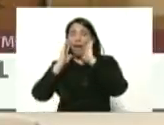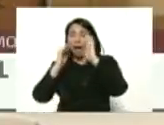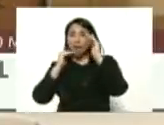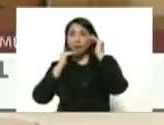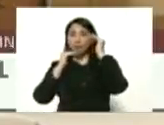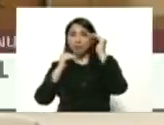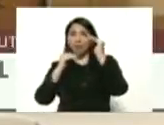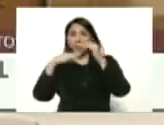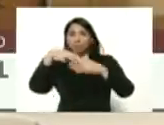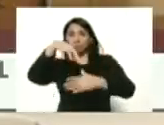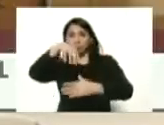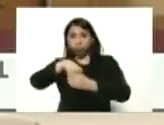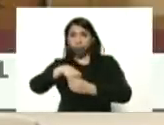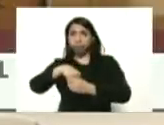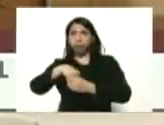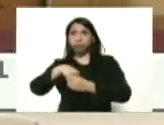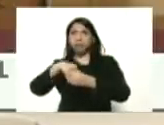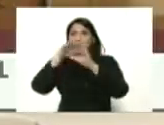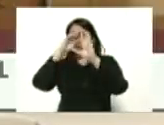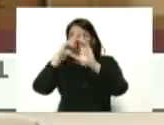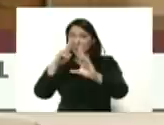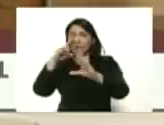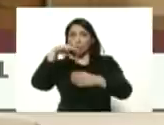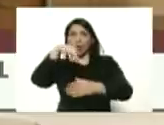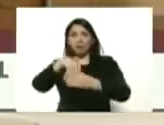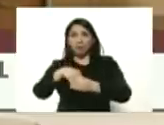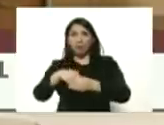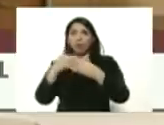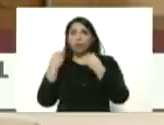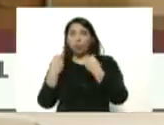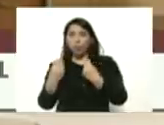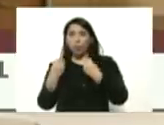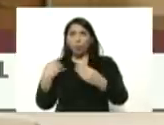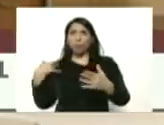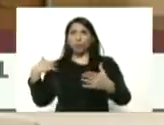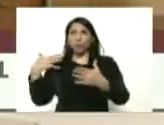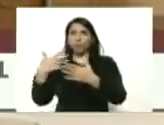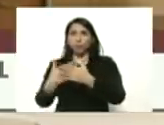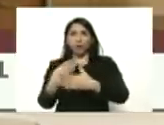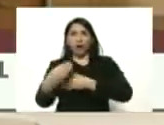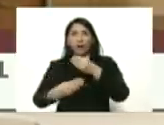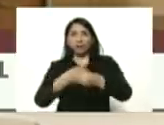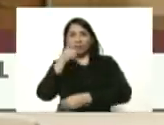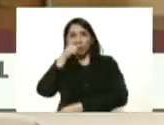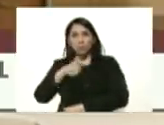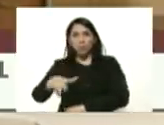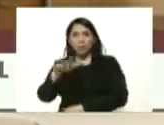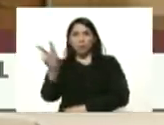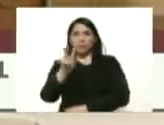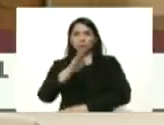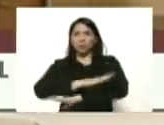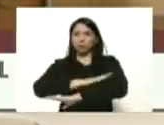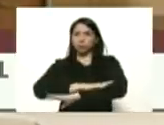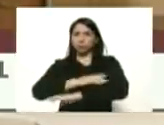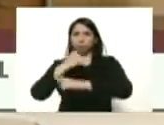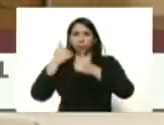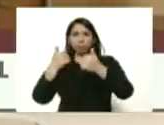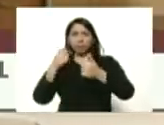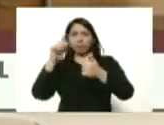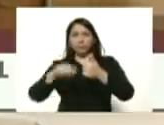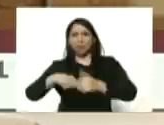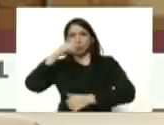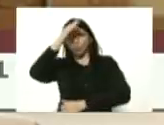la cuarentena respetar la cuarentena como lo ha venido haciendo el pueblo de Venezuela con mucha disciplina y con mucha